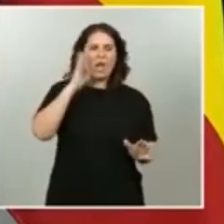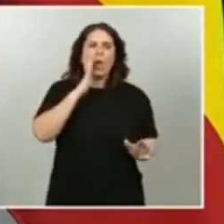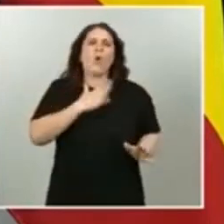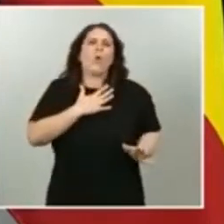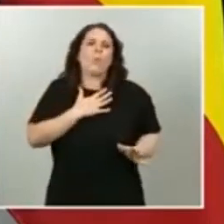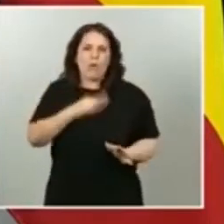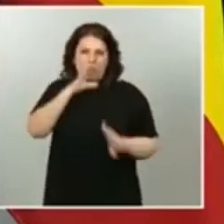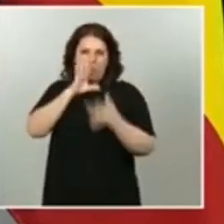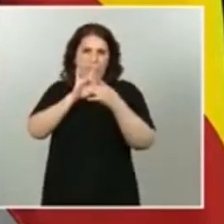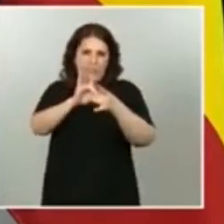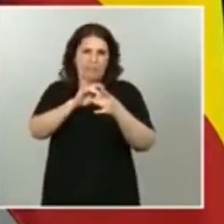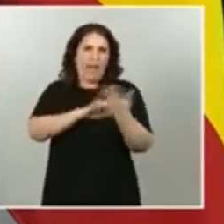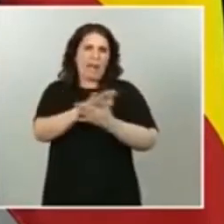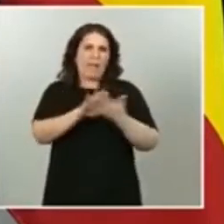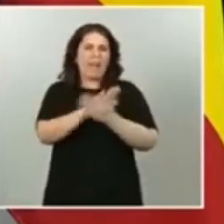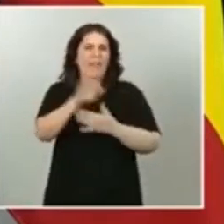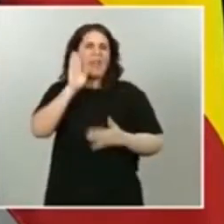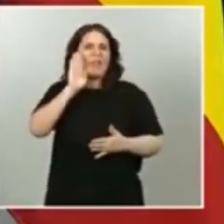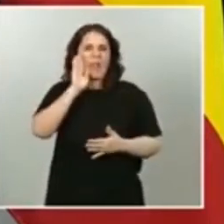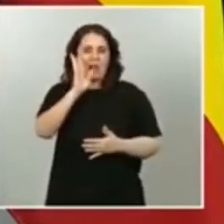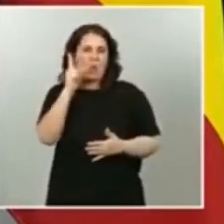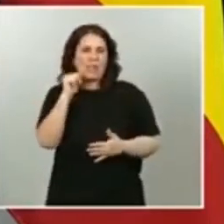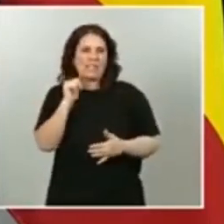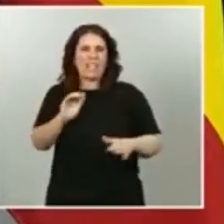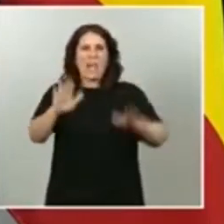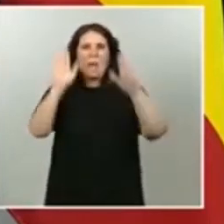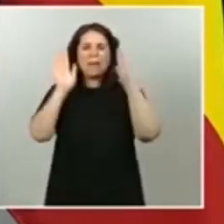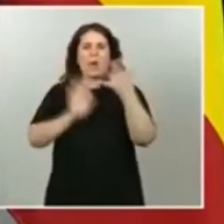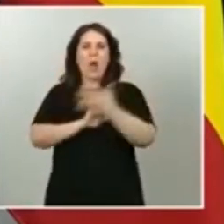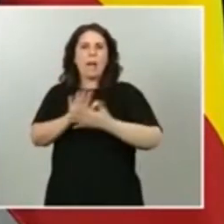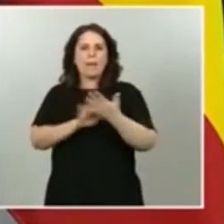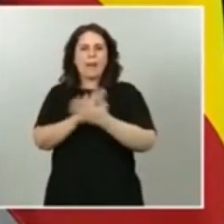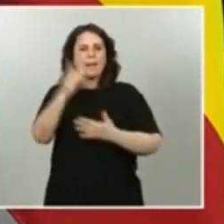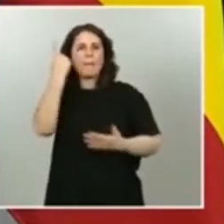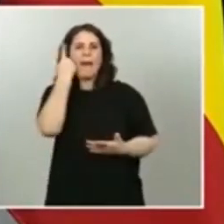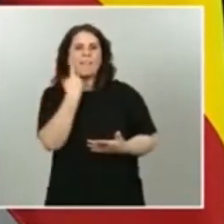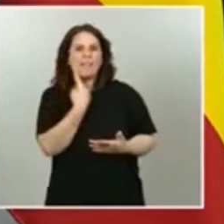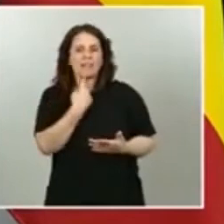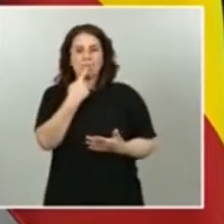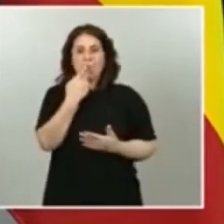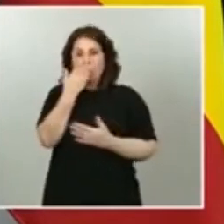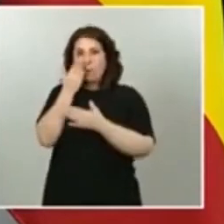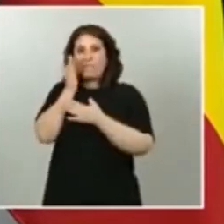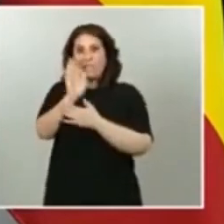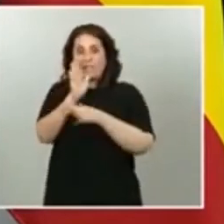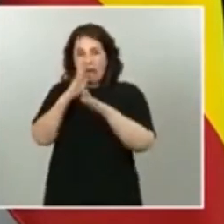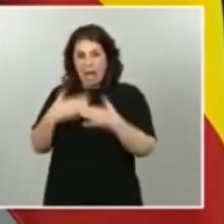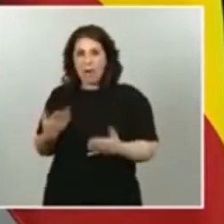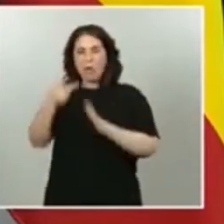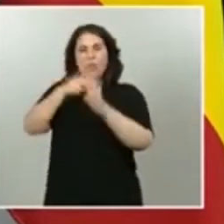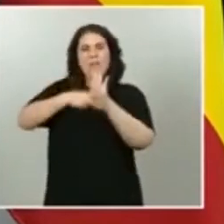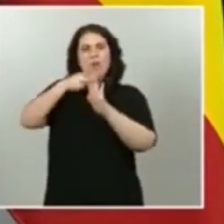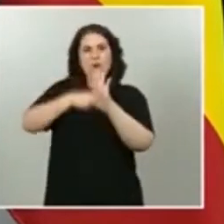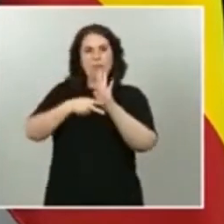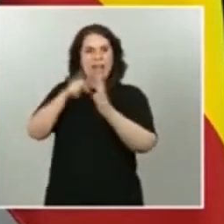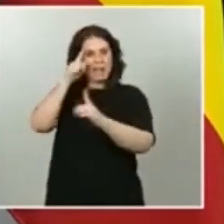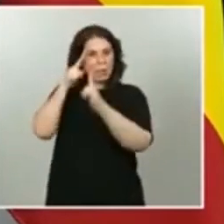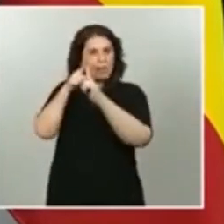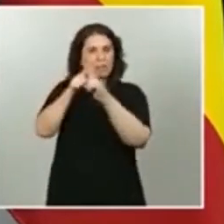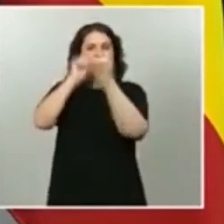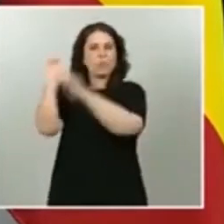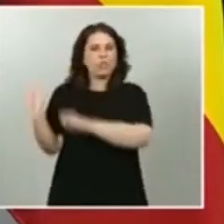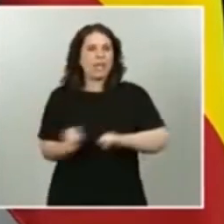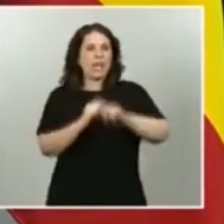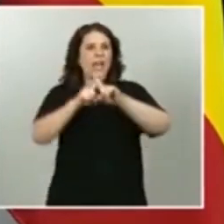delincuentes. Pero hablar de mafias cuando se está presentando una norma que lo que pretende es proteger a familias cuyo